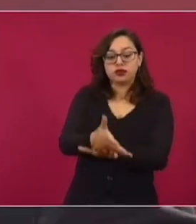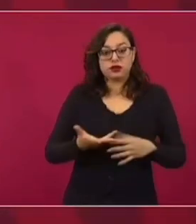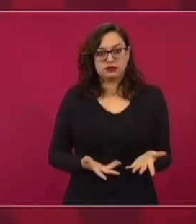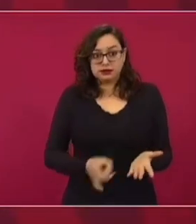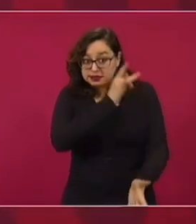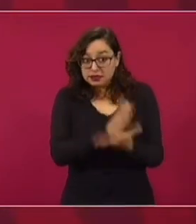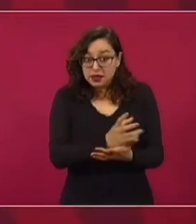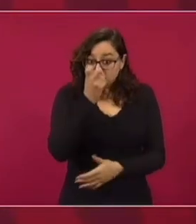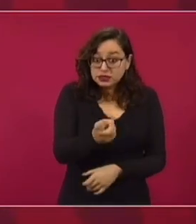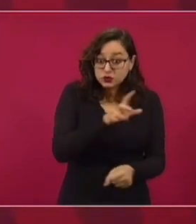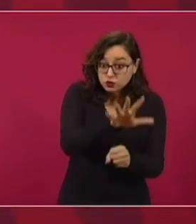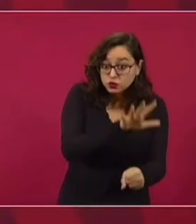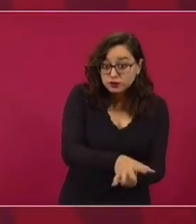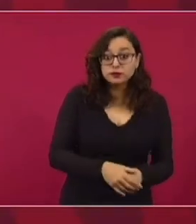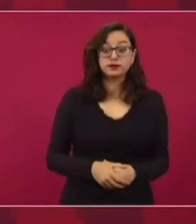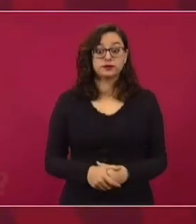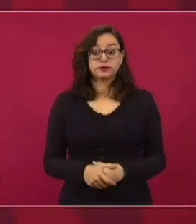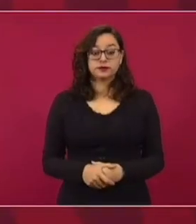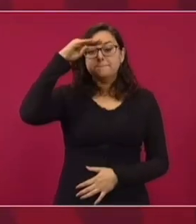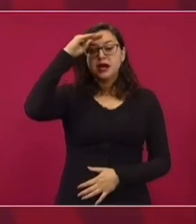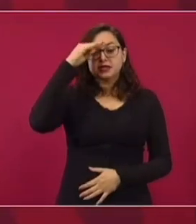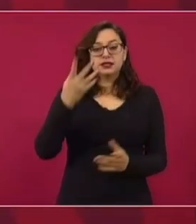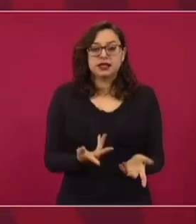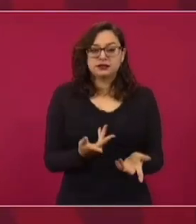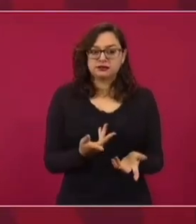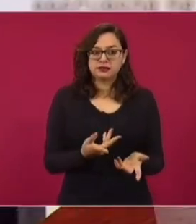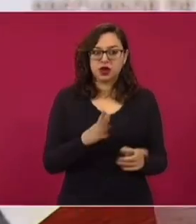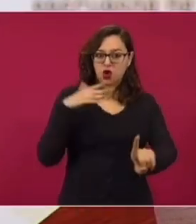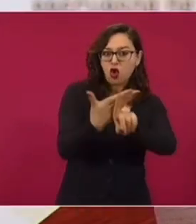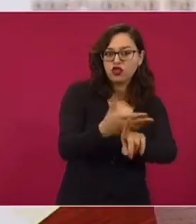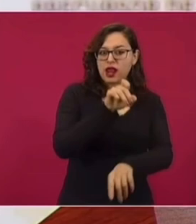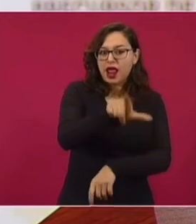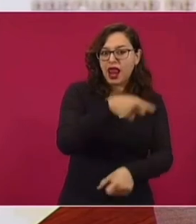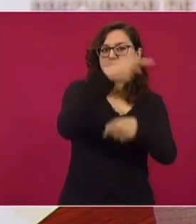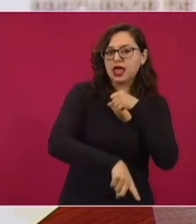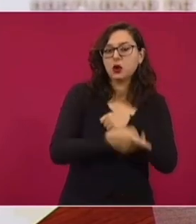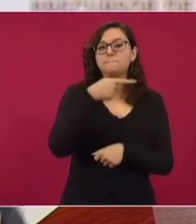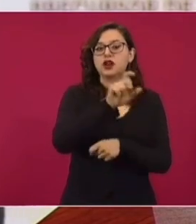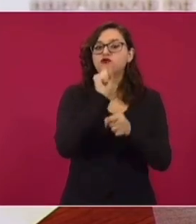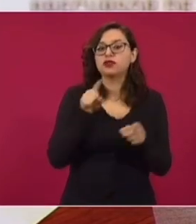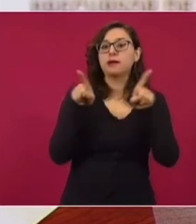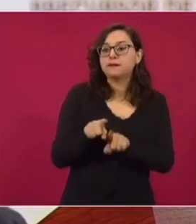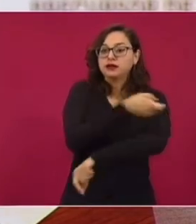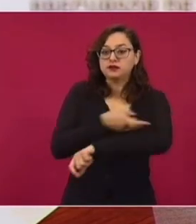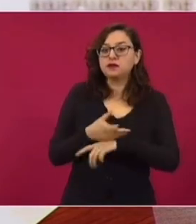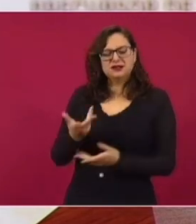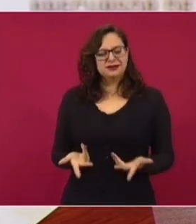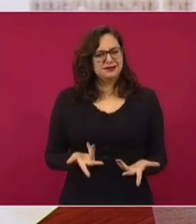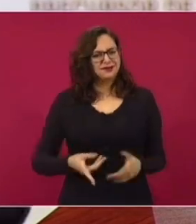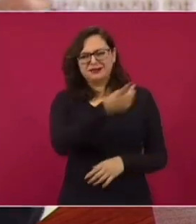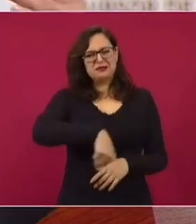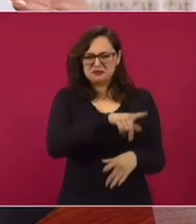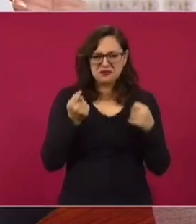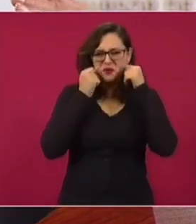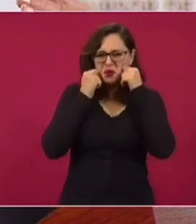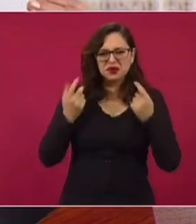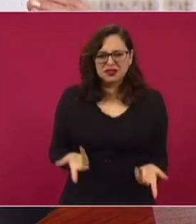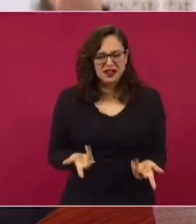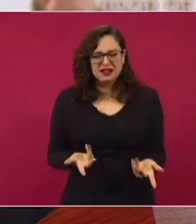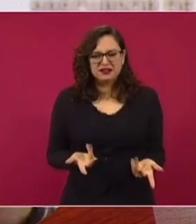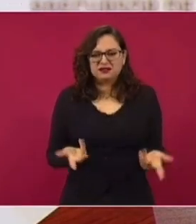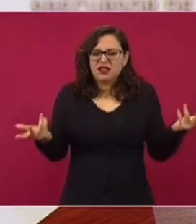linchamiento mediático. Que no se ponen a ver también el daño que ocasiona, no sólo a él en este caso, sino a sus familiares. Que no debe de haber